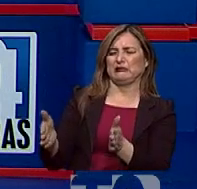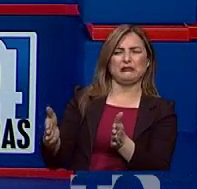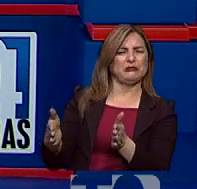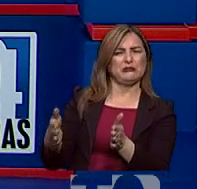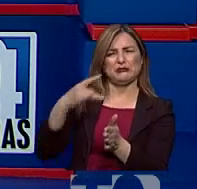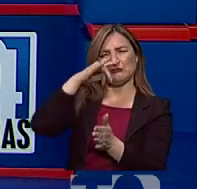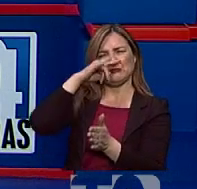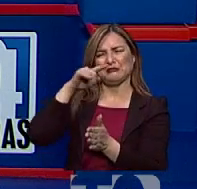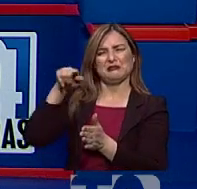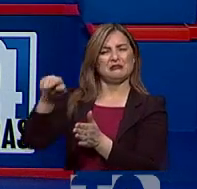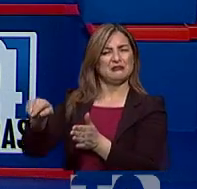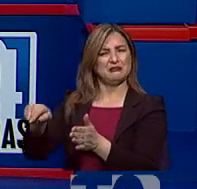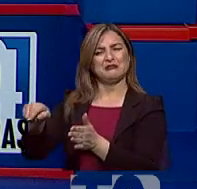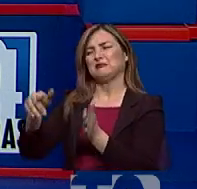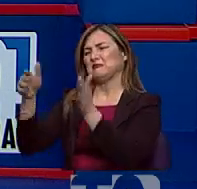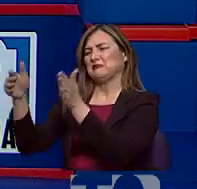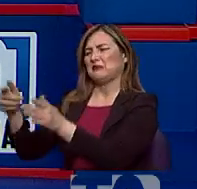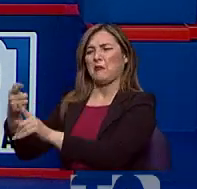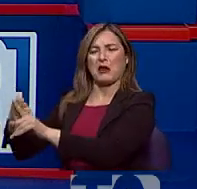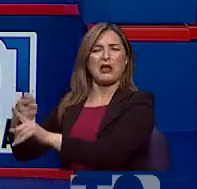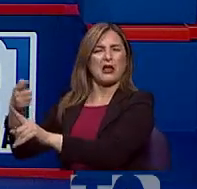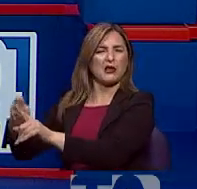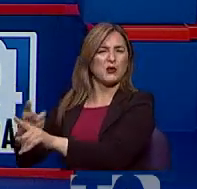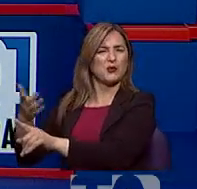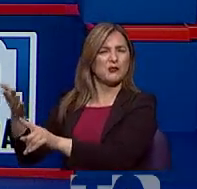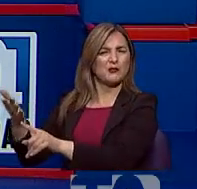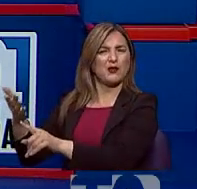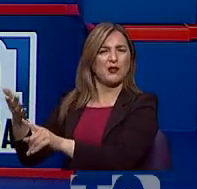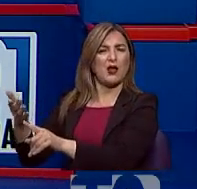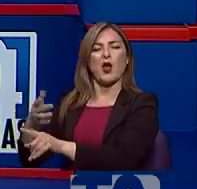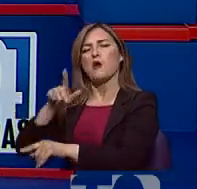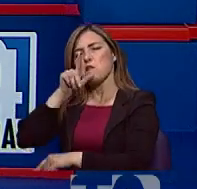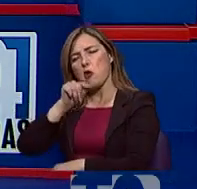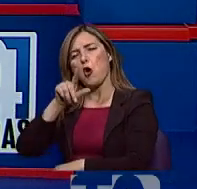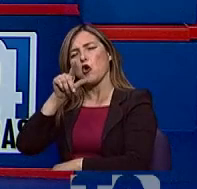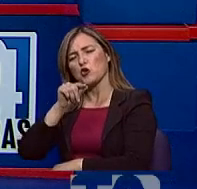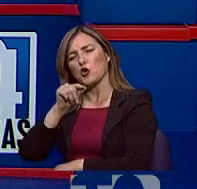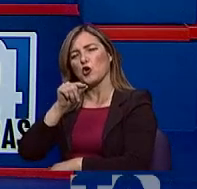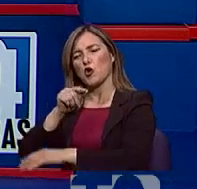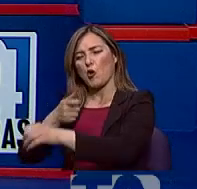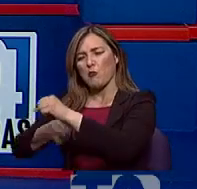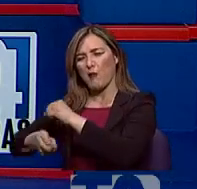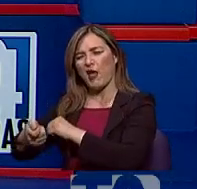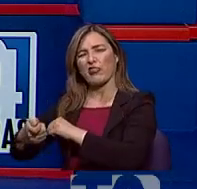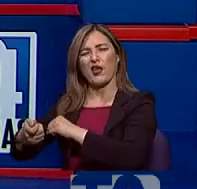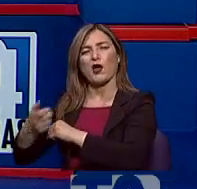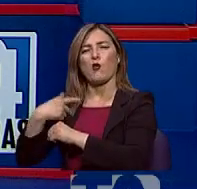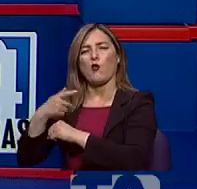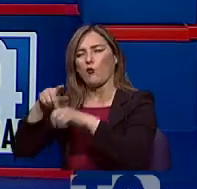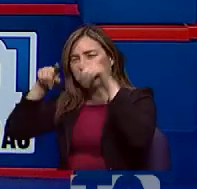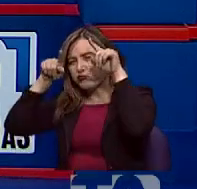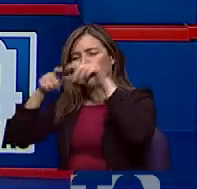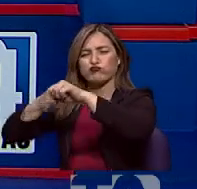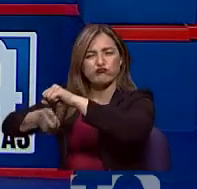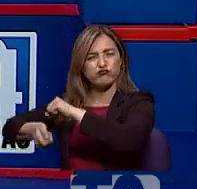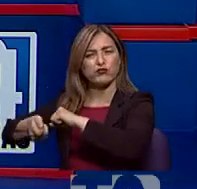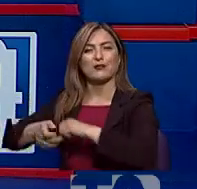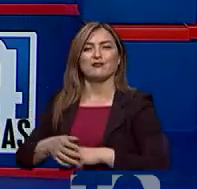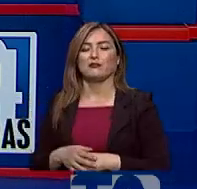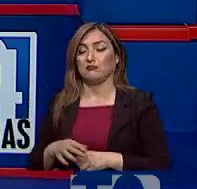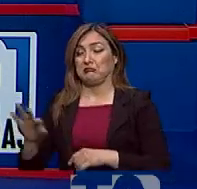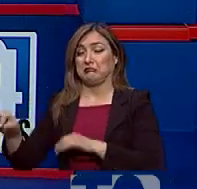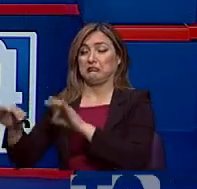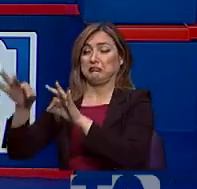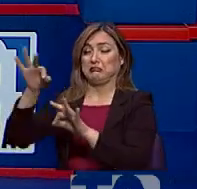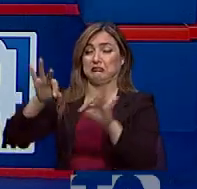guardería y esa guardería está al lado de un mercado donde se faenan pollos o cualquier tipo de ganado. ¿Por qué? Porque los virus